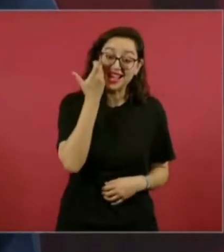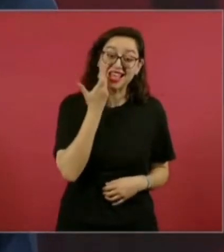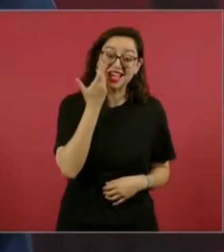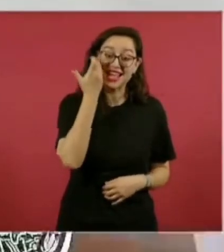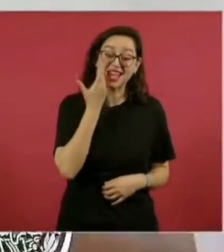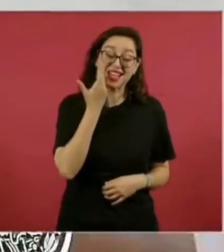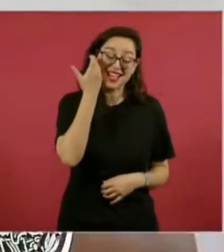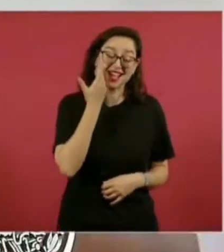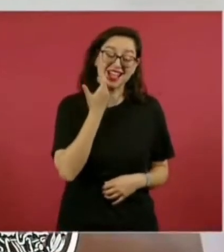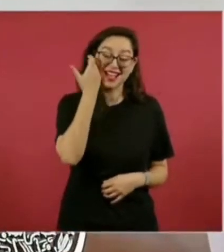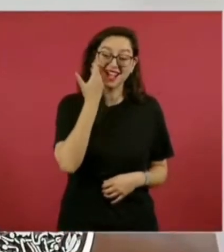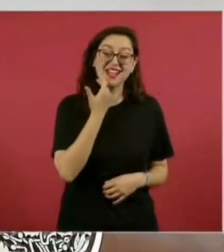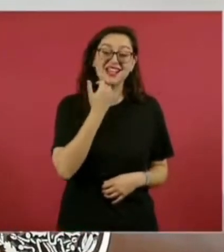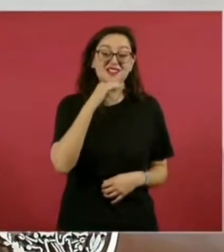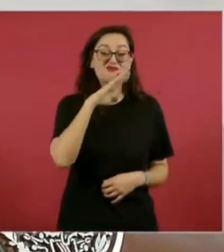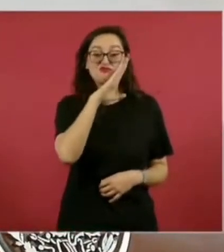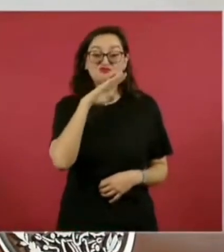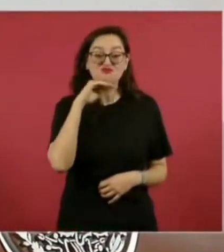barbero,